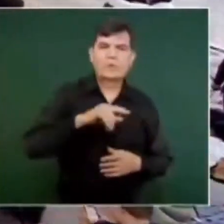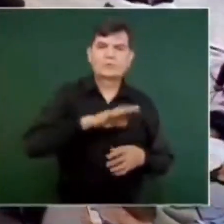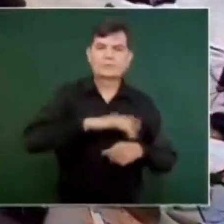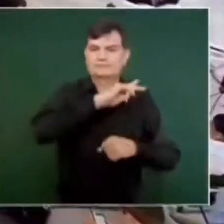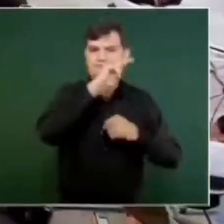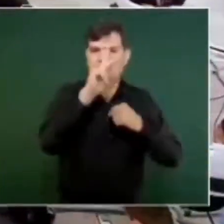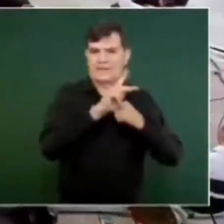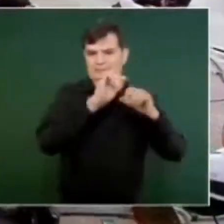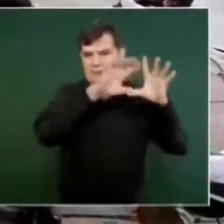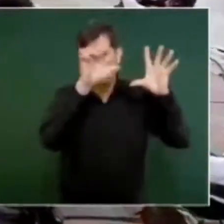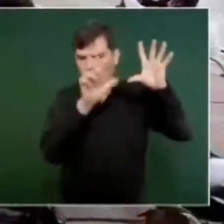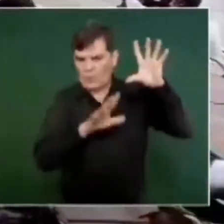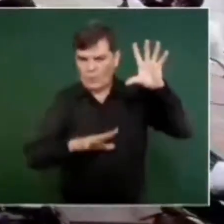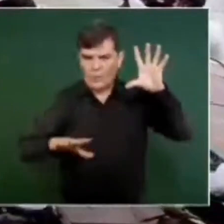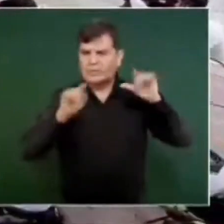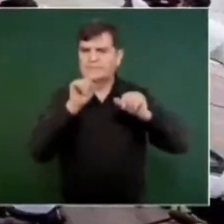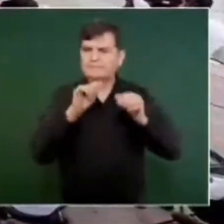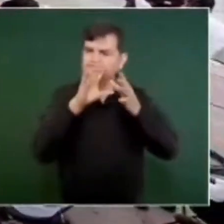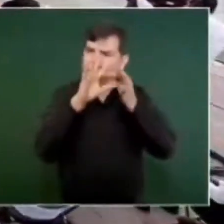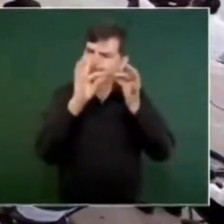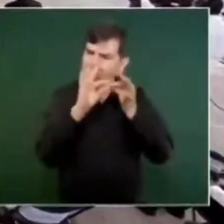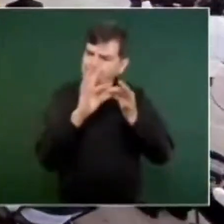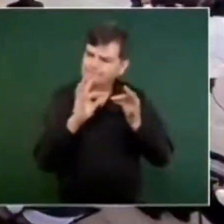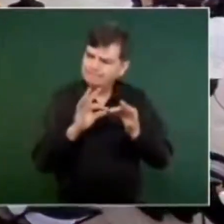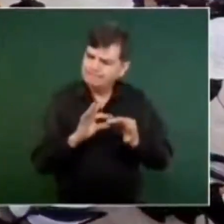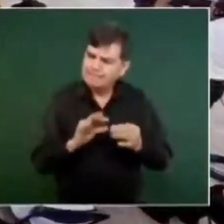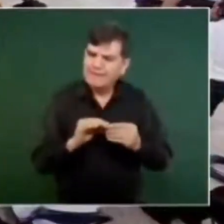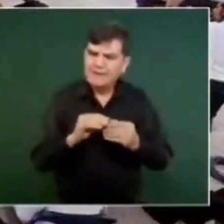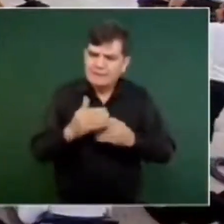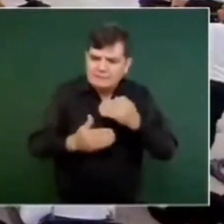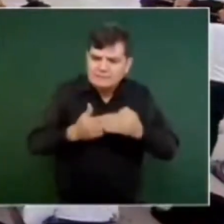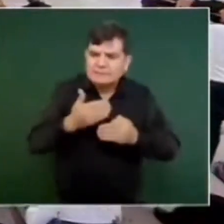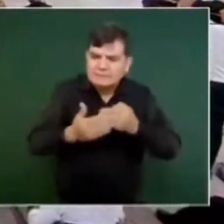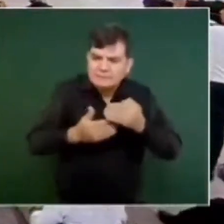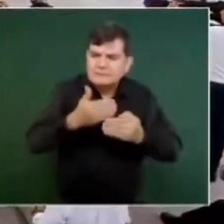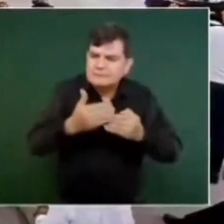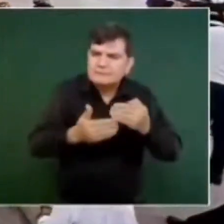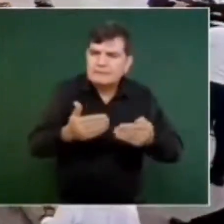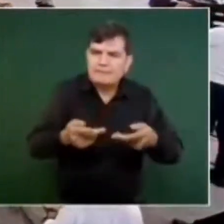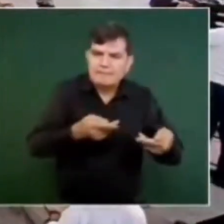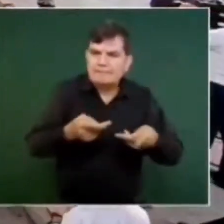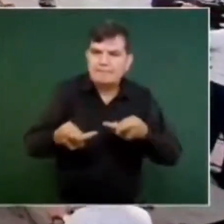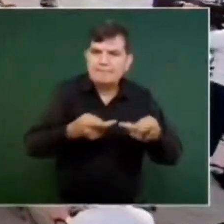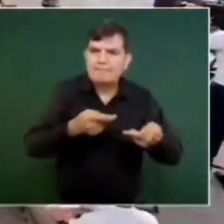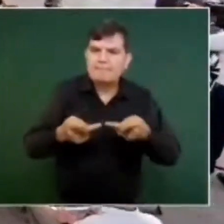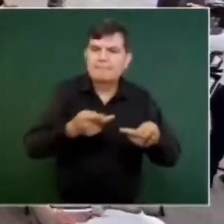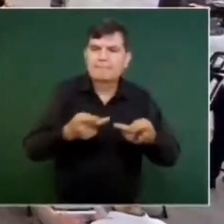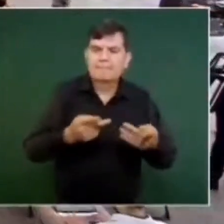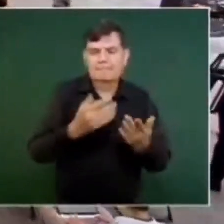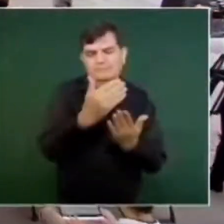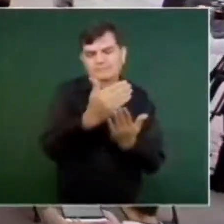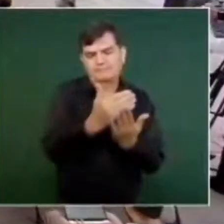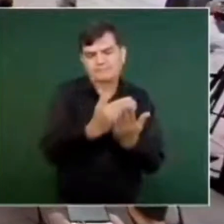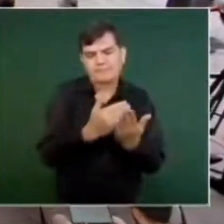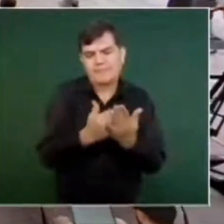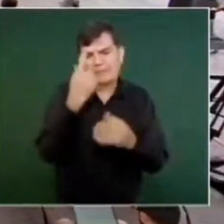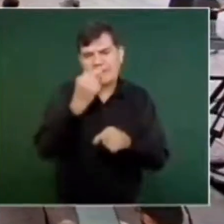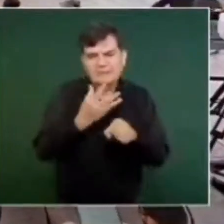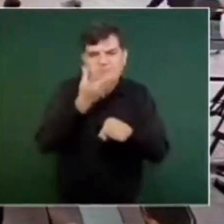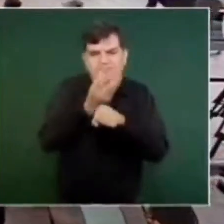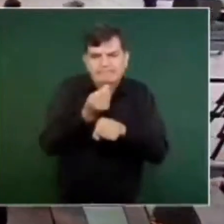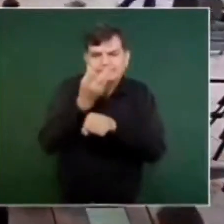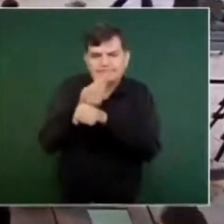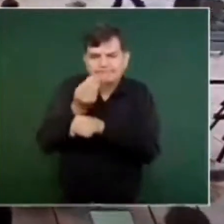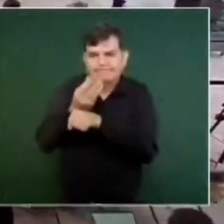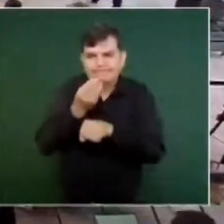país sobre el avance en el plan de reconstrucción